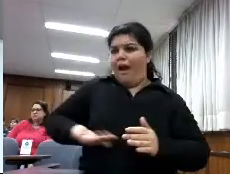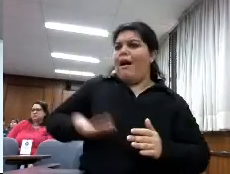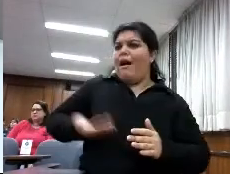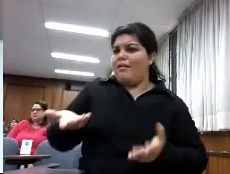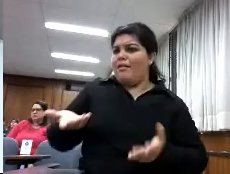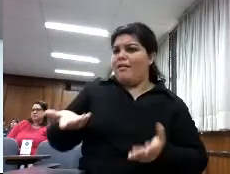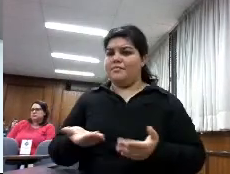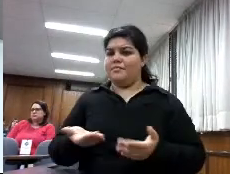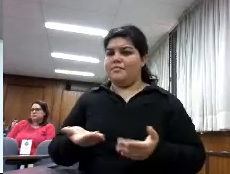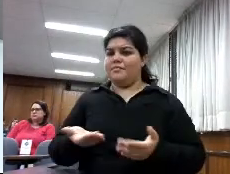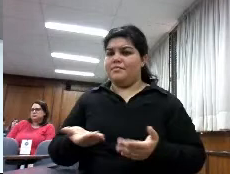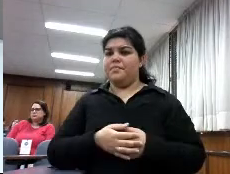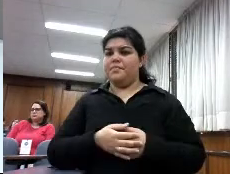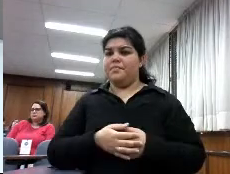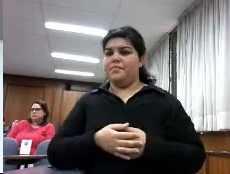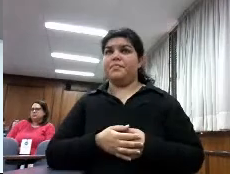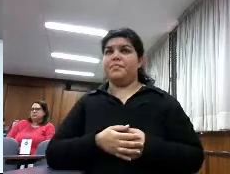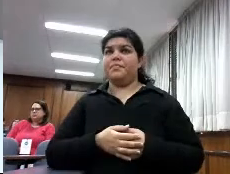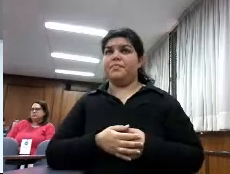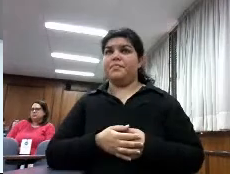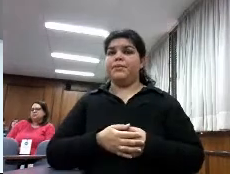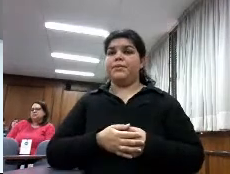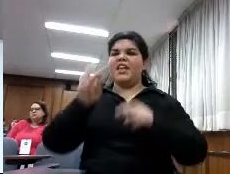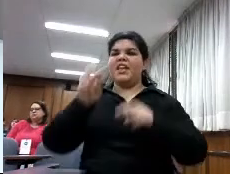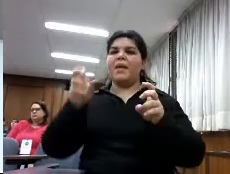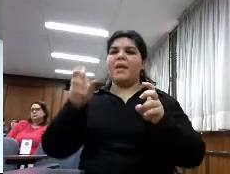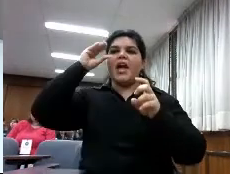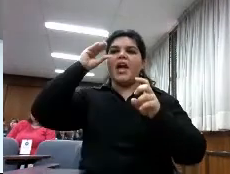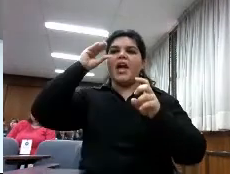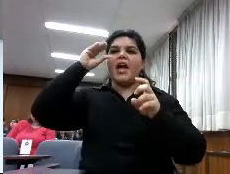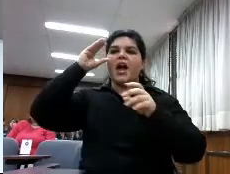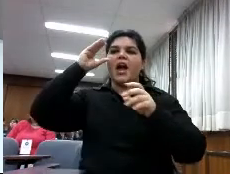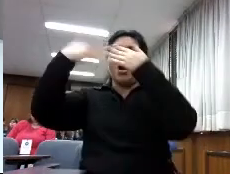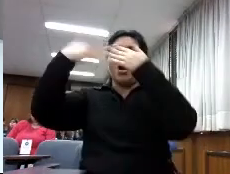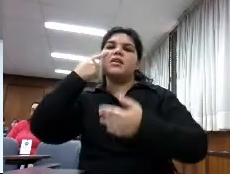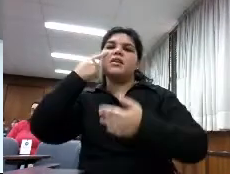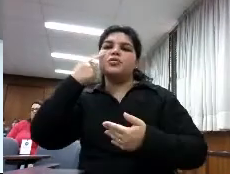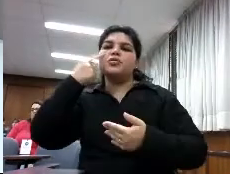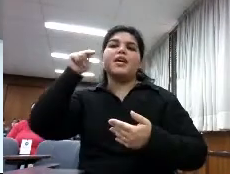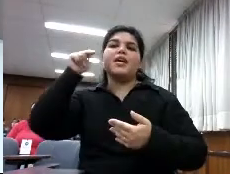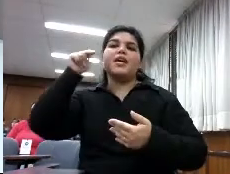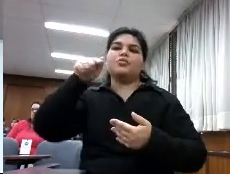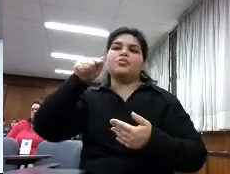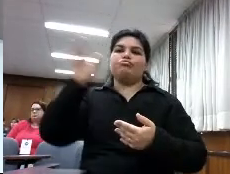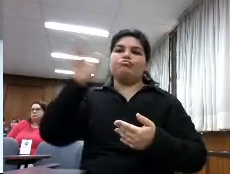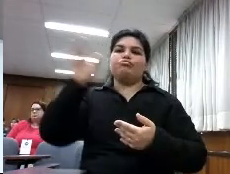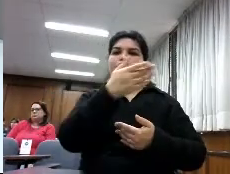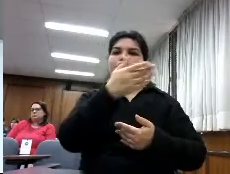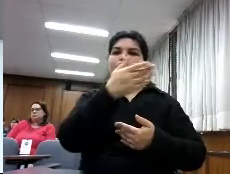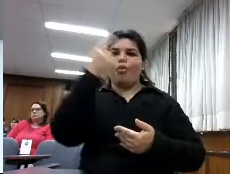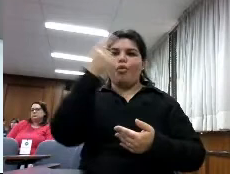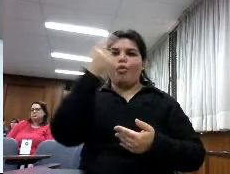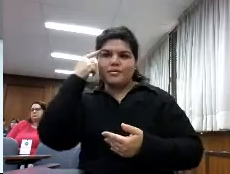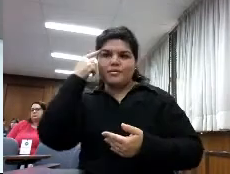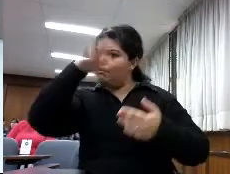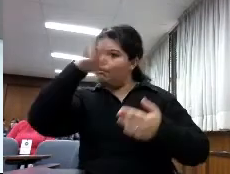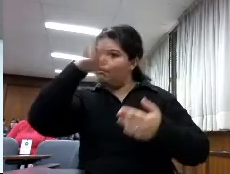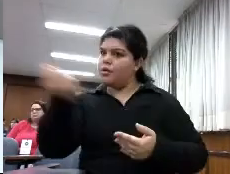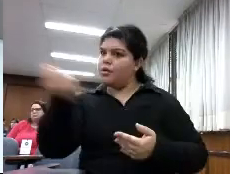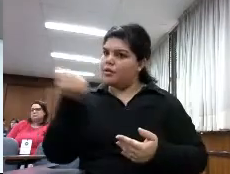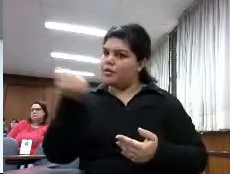la formación consideran que es prioritaria pero claro para formarnos previamente